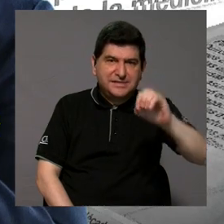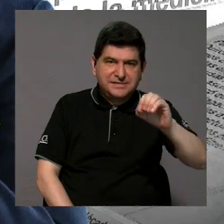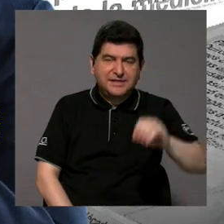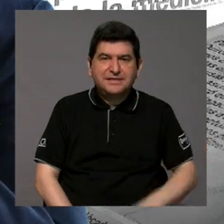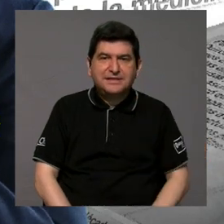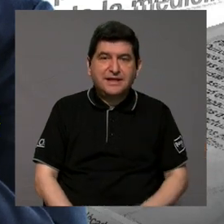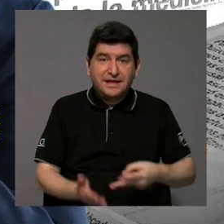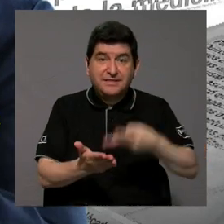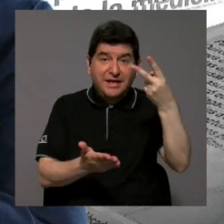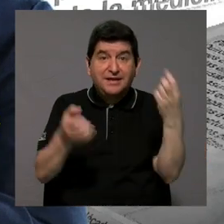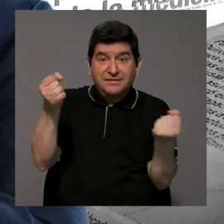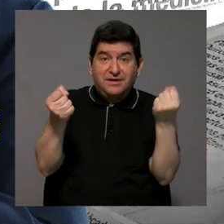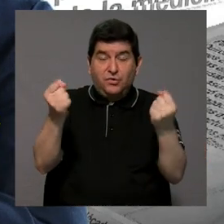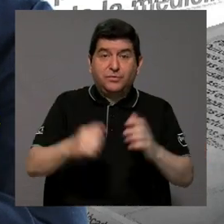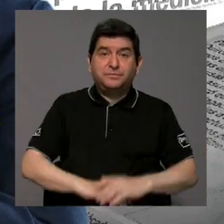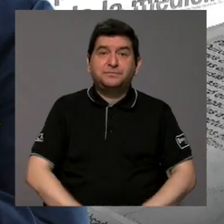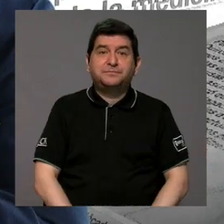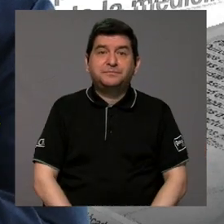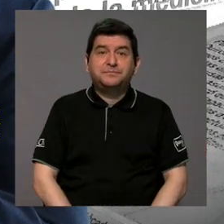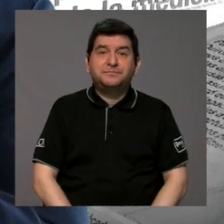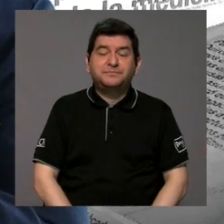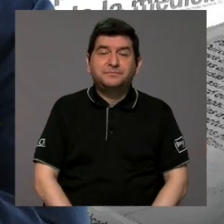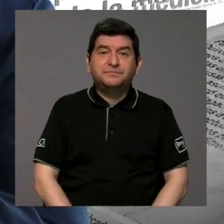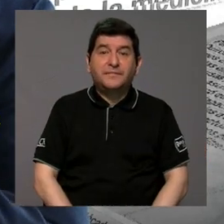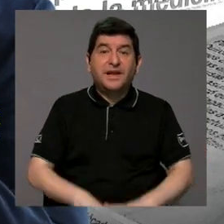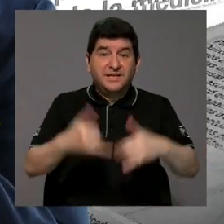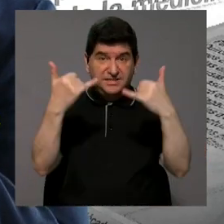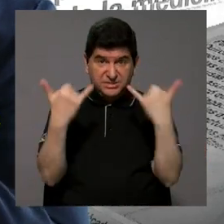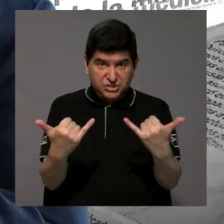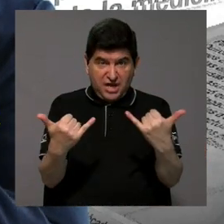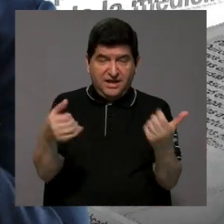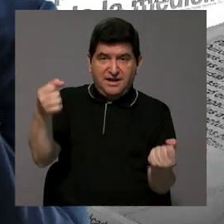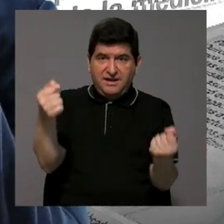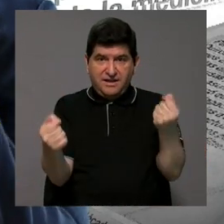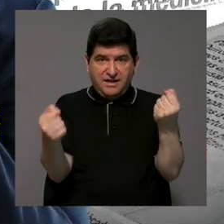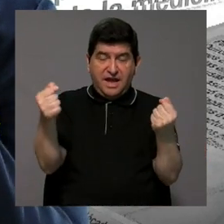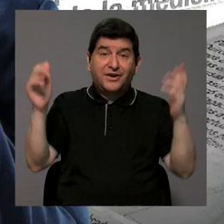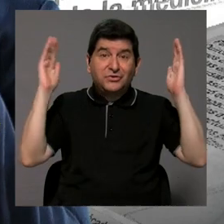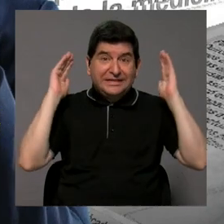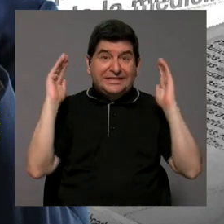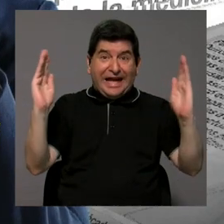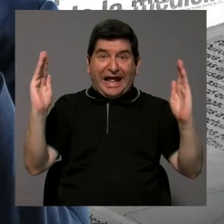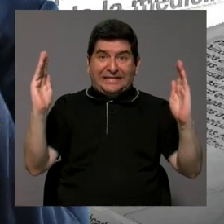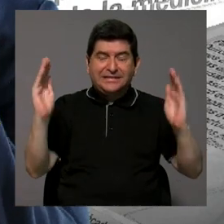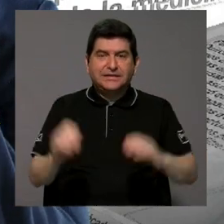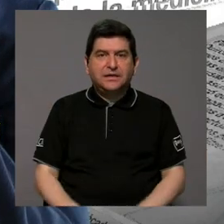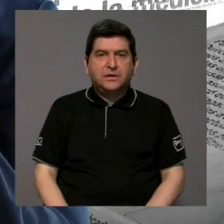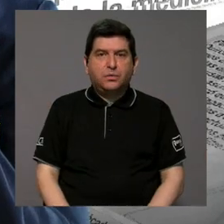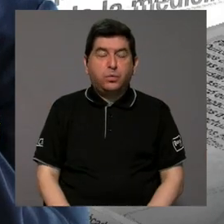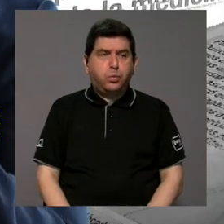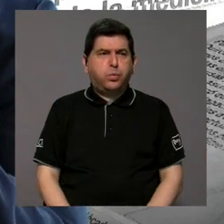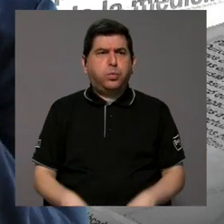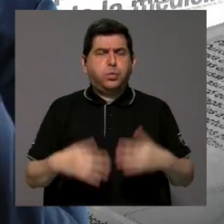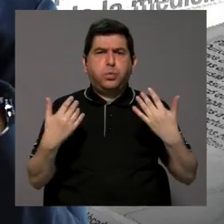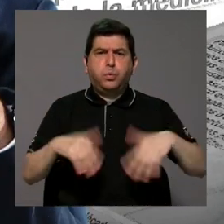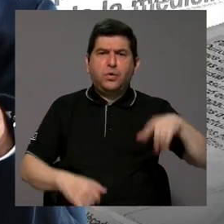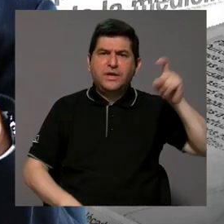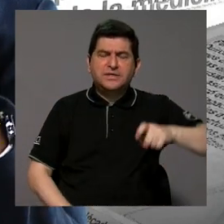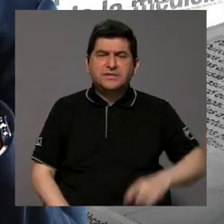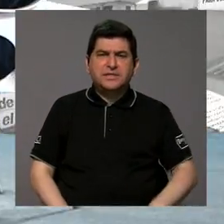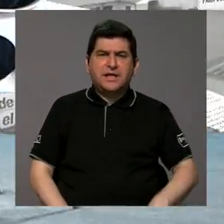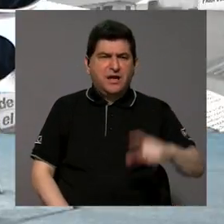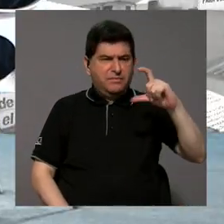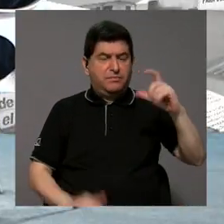un 60% del costo del vehículo entonces ya un carro muy grande ocupa una batería más